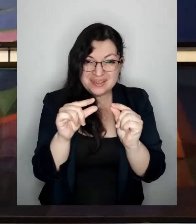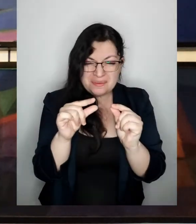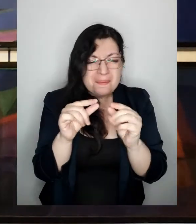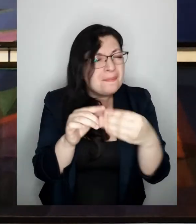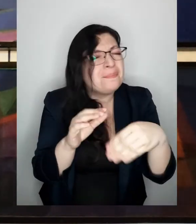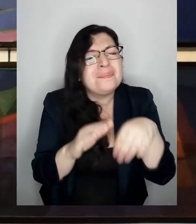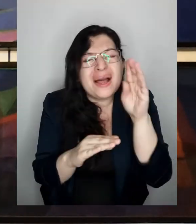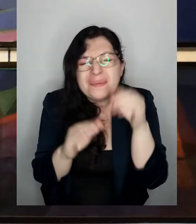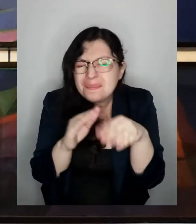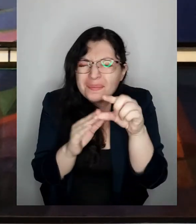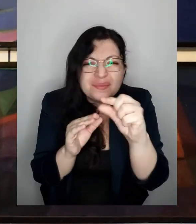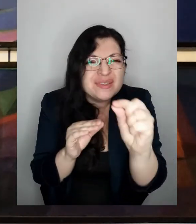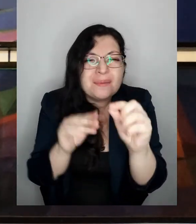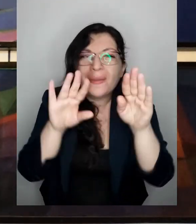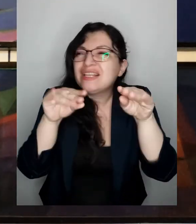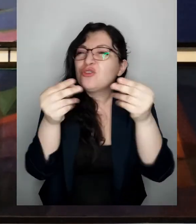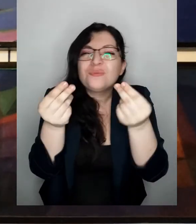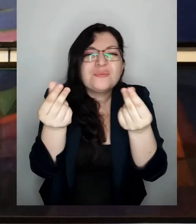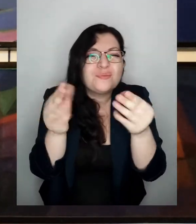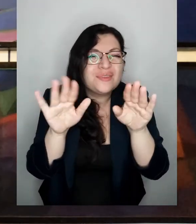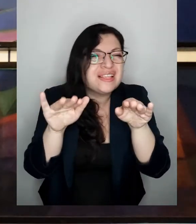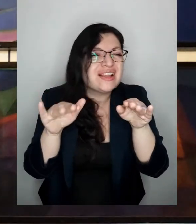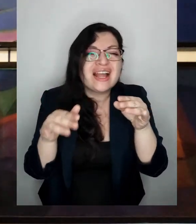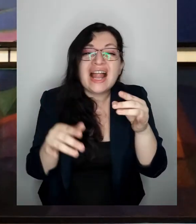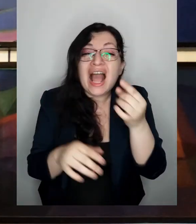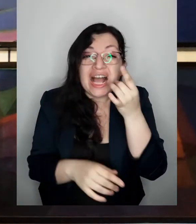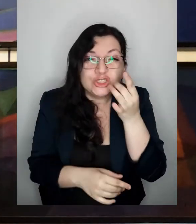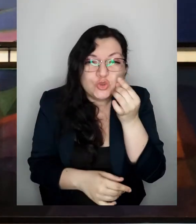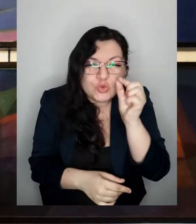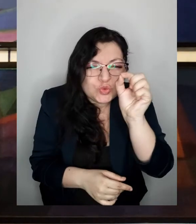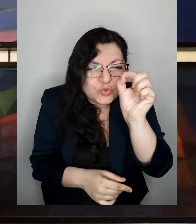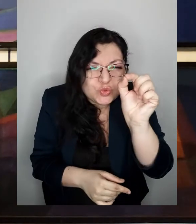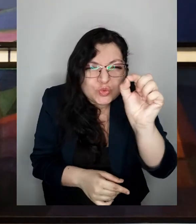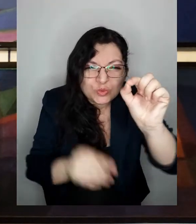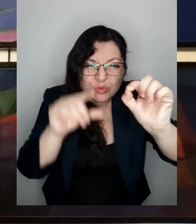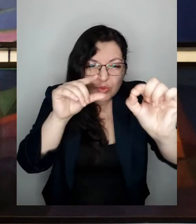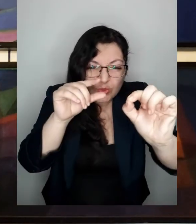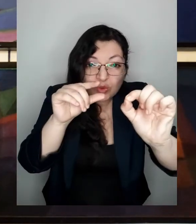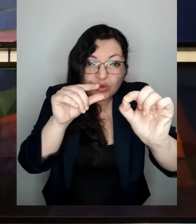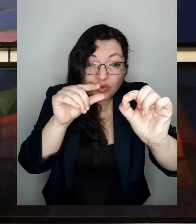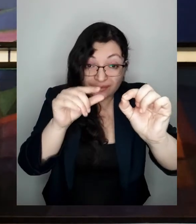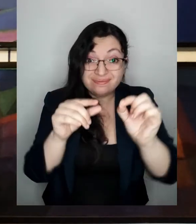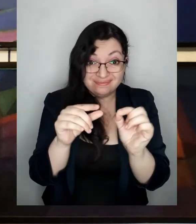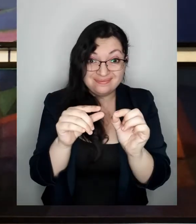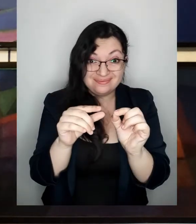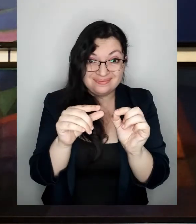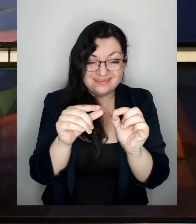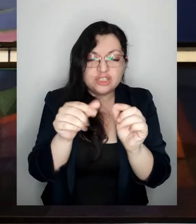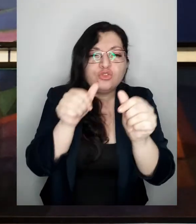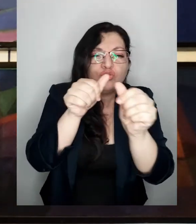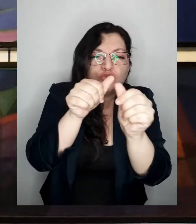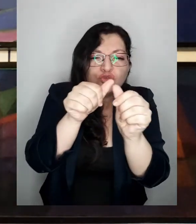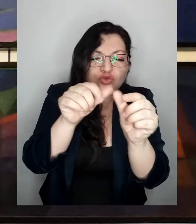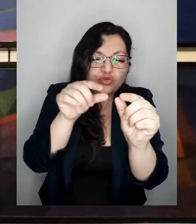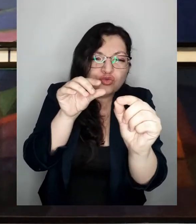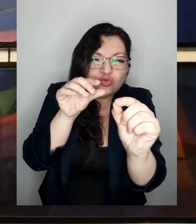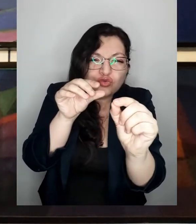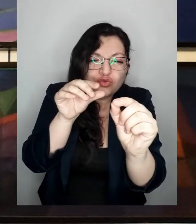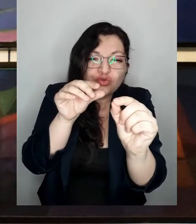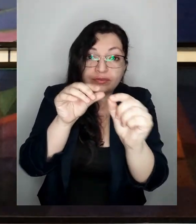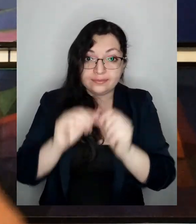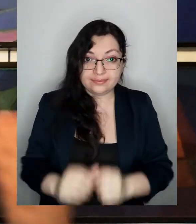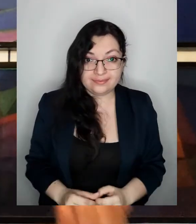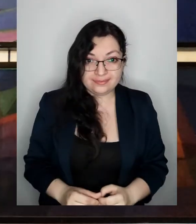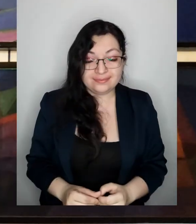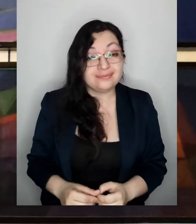más pequeña como un grano de azúcar y estaría como a 6 centímetros de la tierra así que